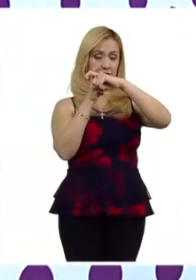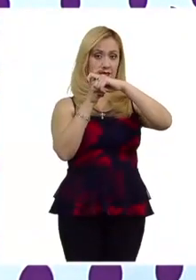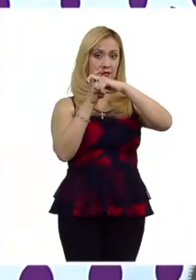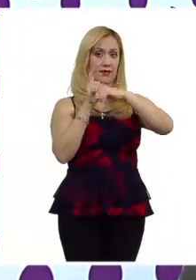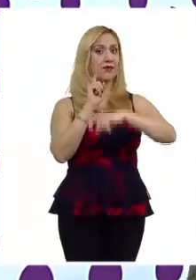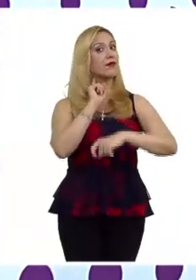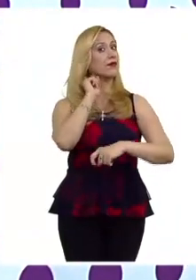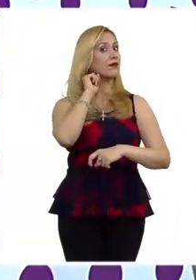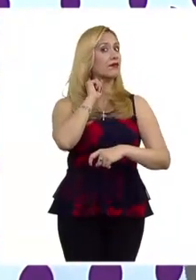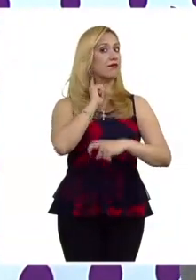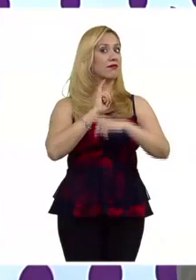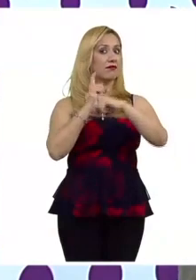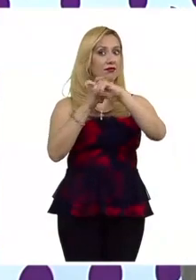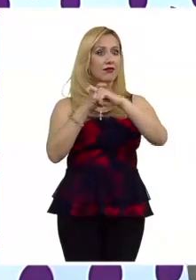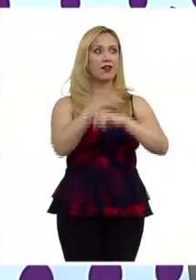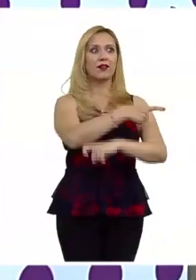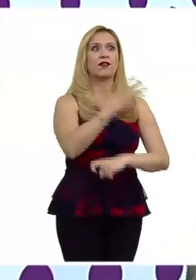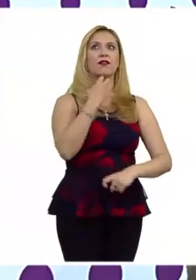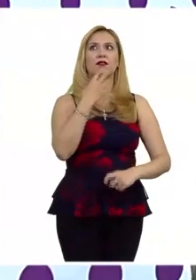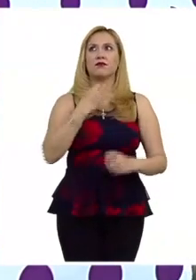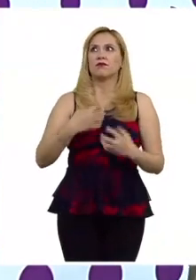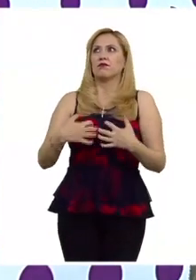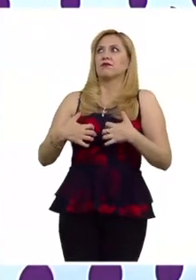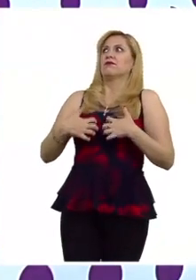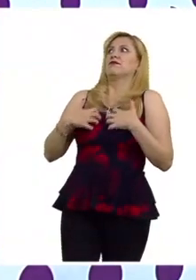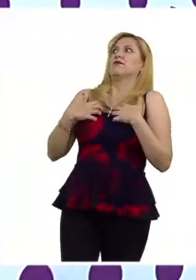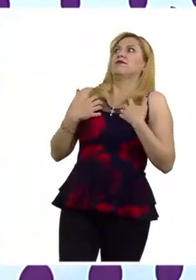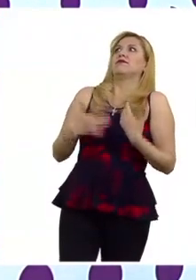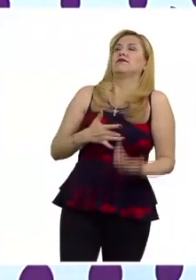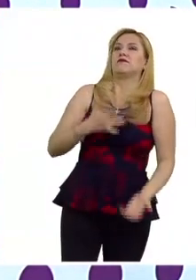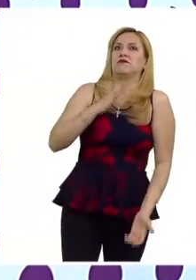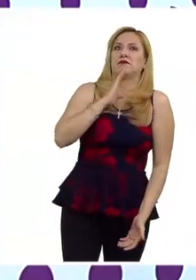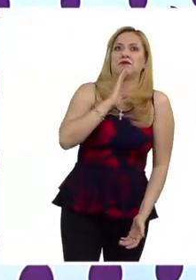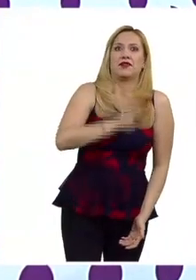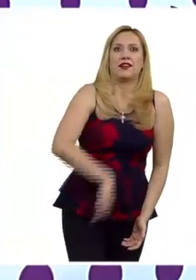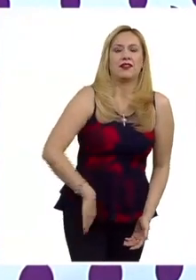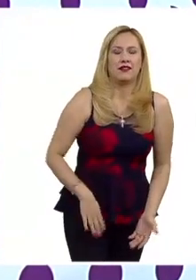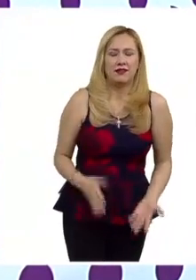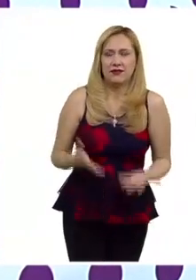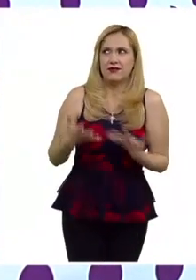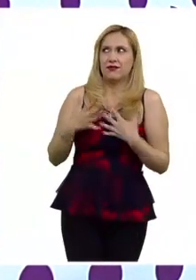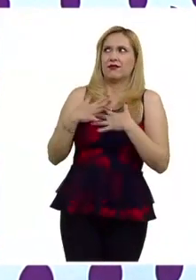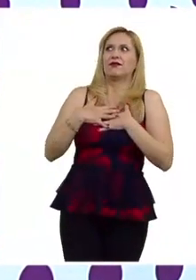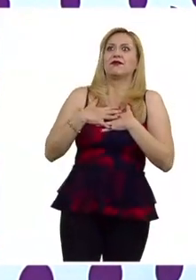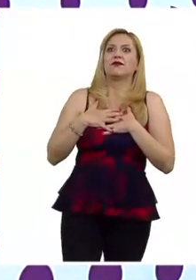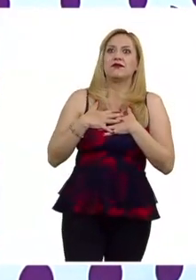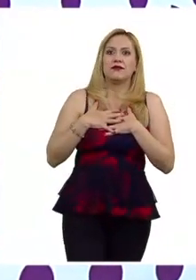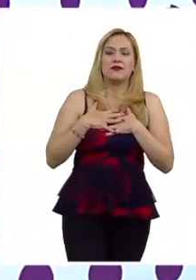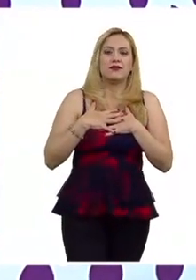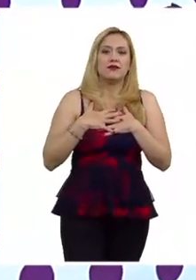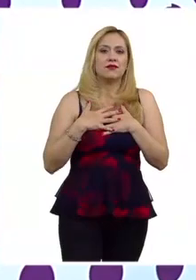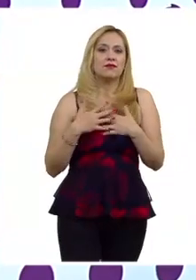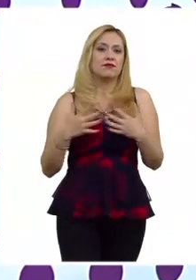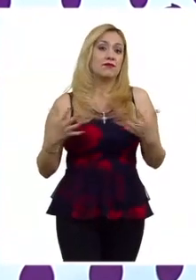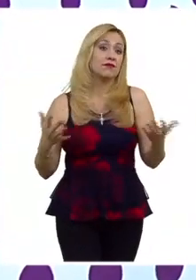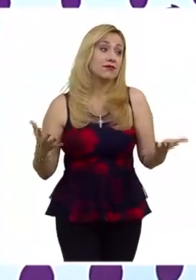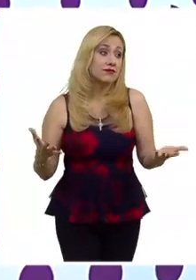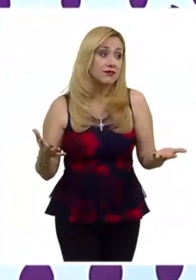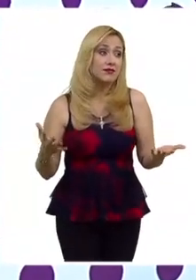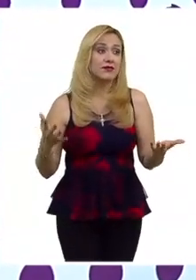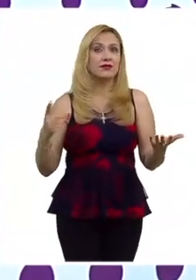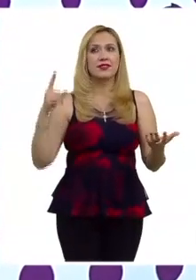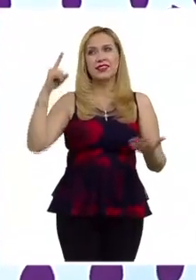de odio o no y entonces desde nuestra perspectiva por las condiciones y las circunstancias del propio caso es muy